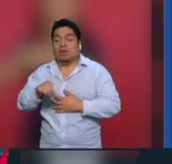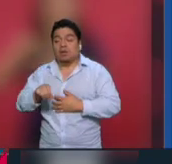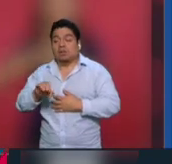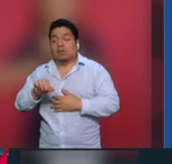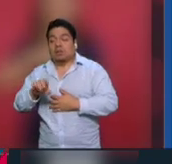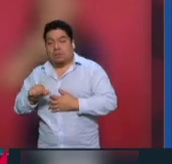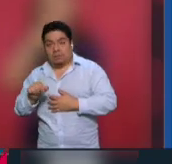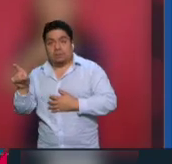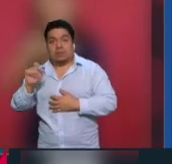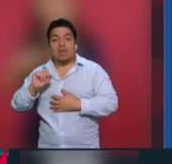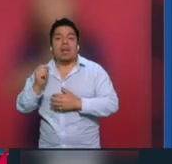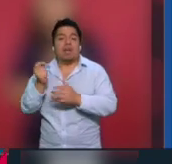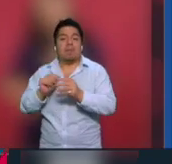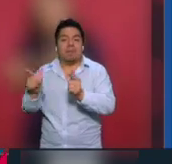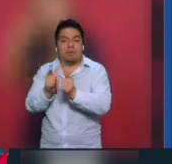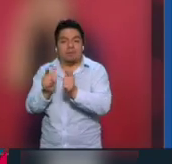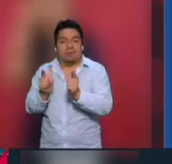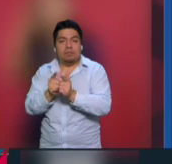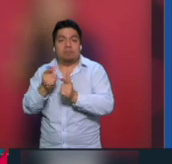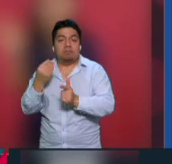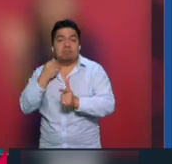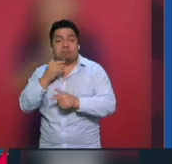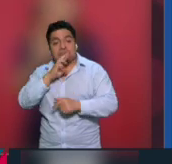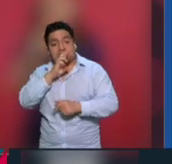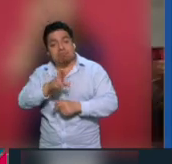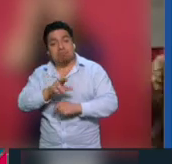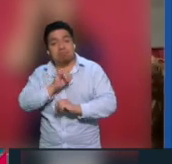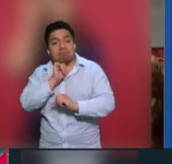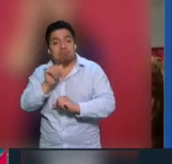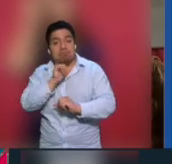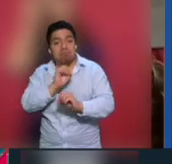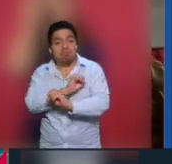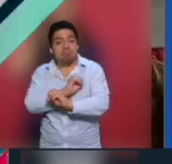tribunal colegiado de apelación, no ha resuelto.